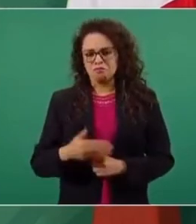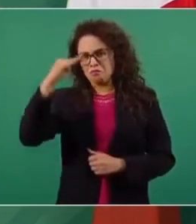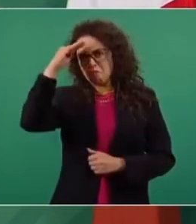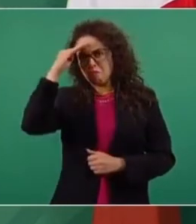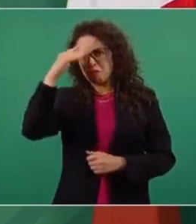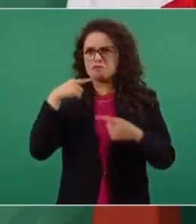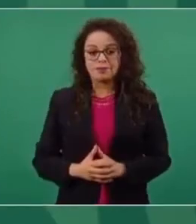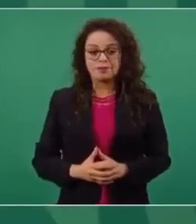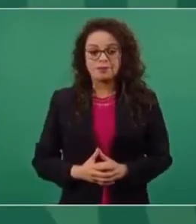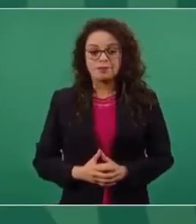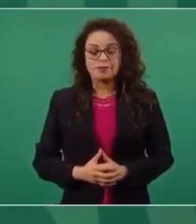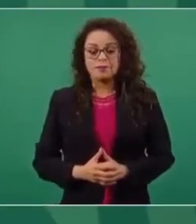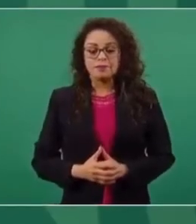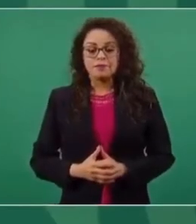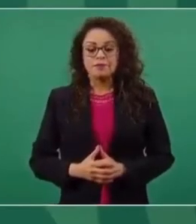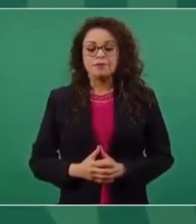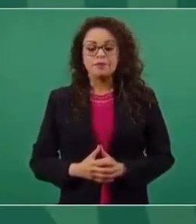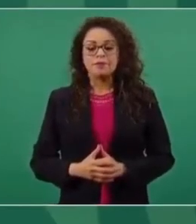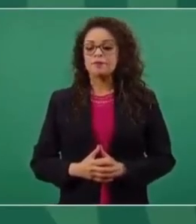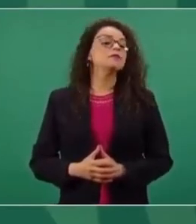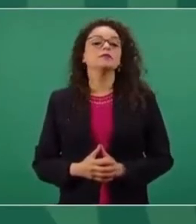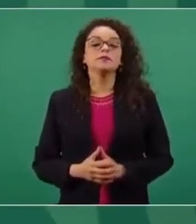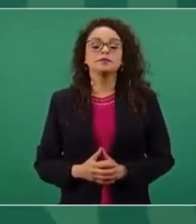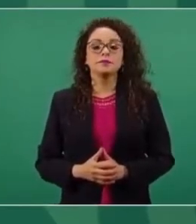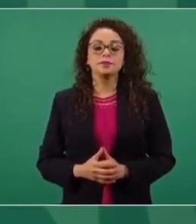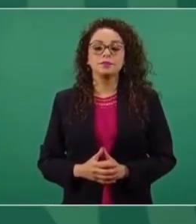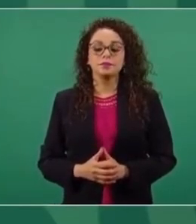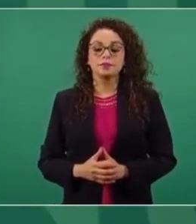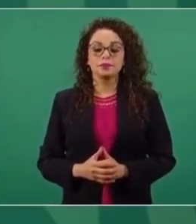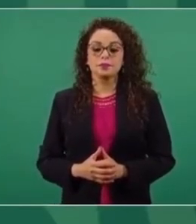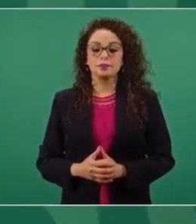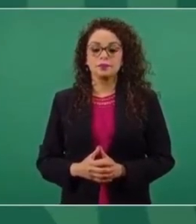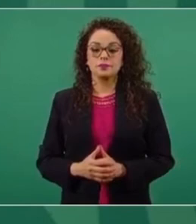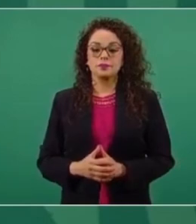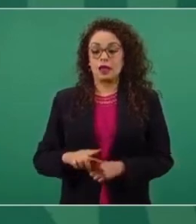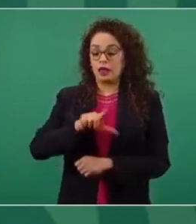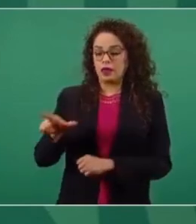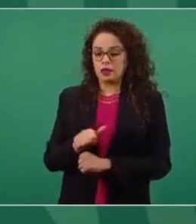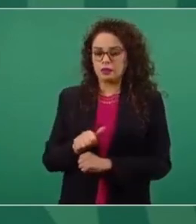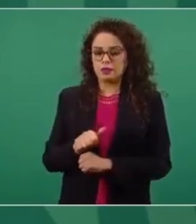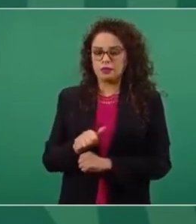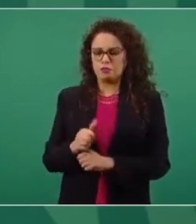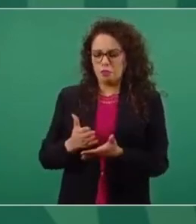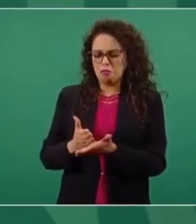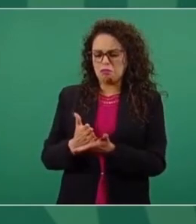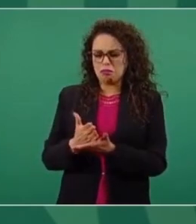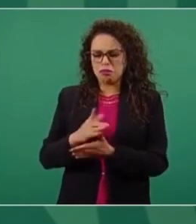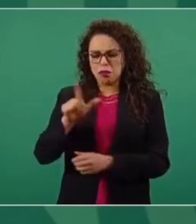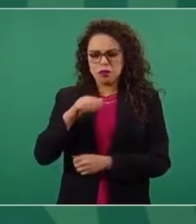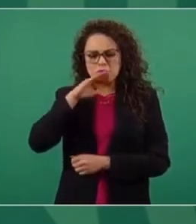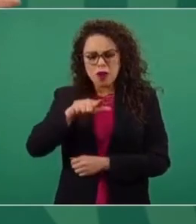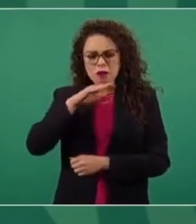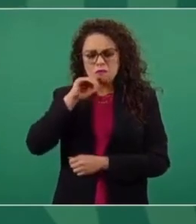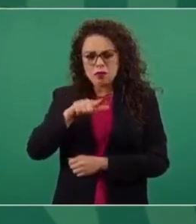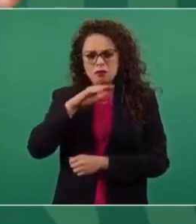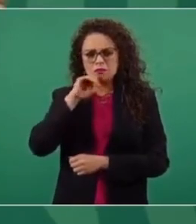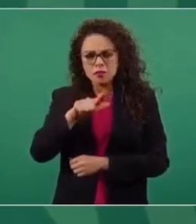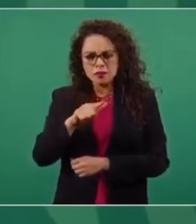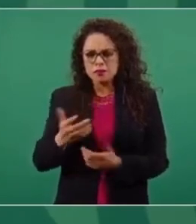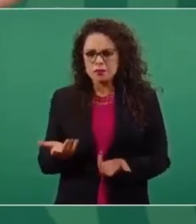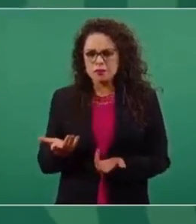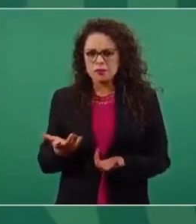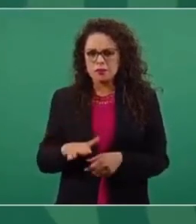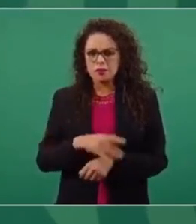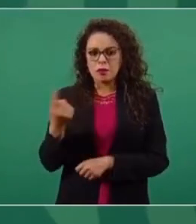a ese otro partido. Cuando le salen malas cosas, porque queda en evidencia